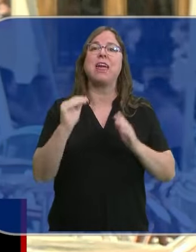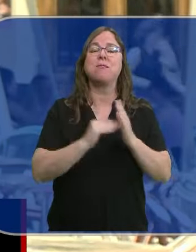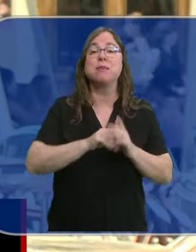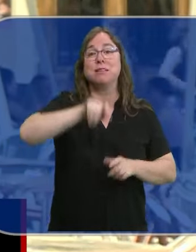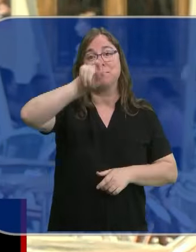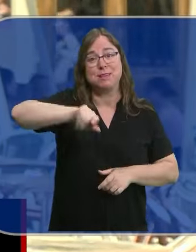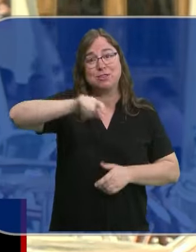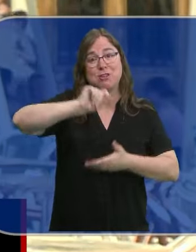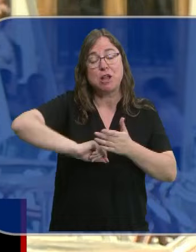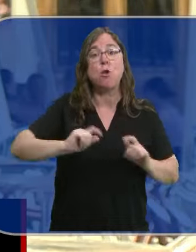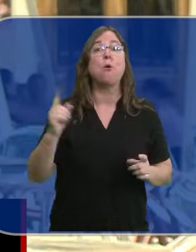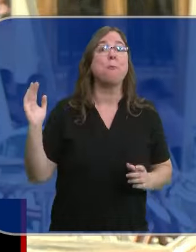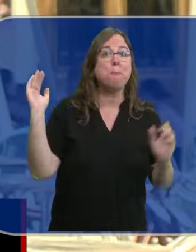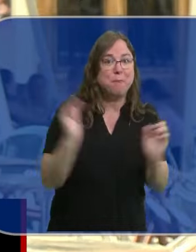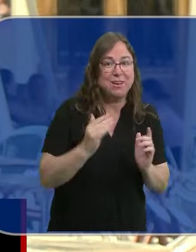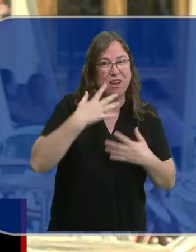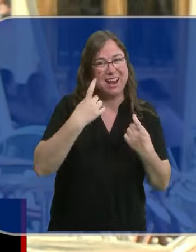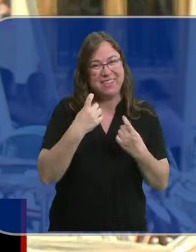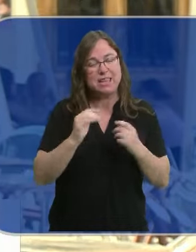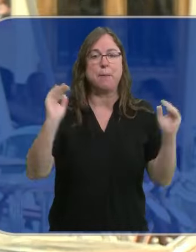trabajadores, menos de los que hubieran hecho falta.